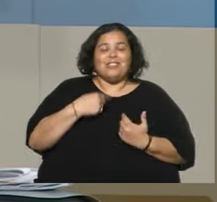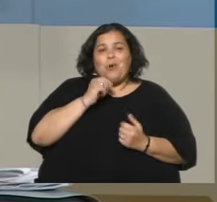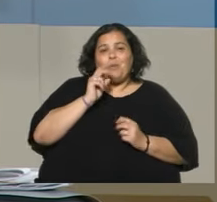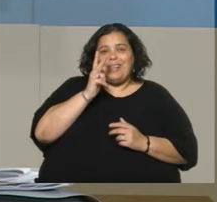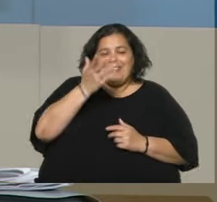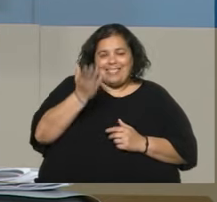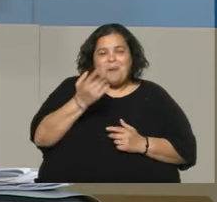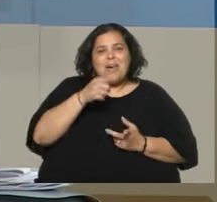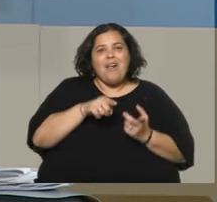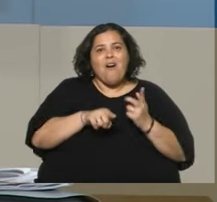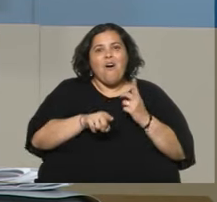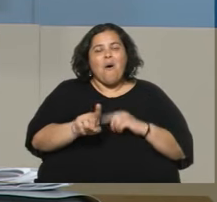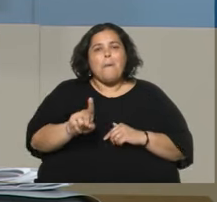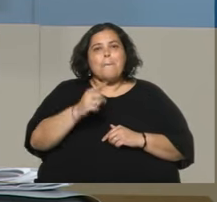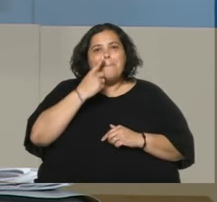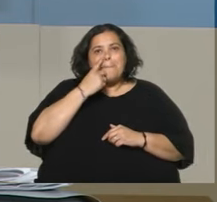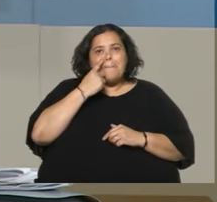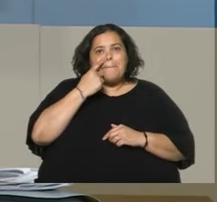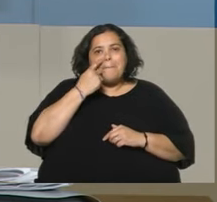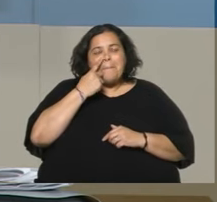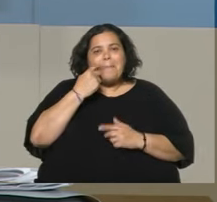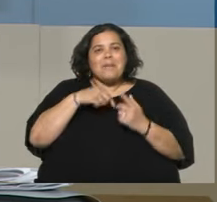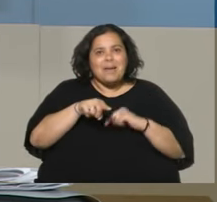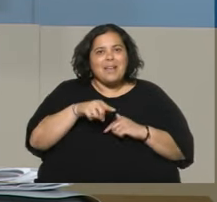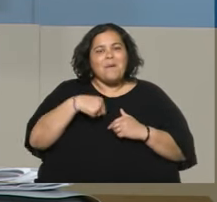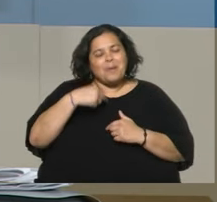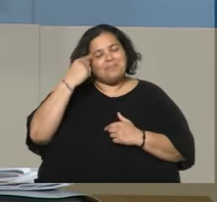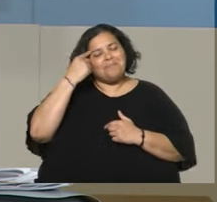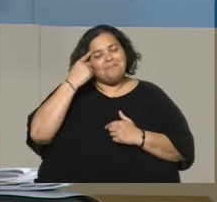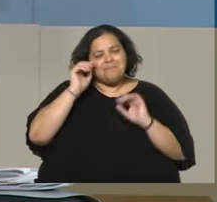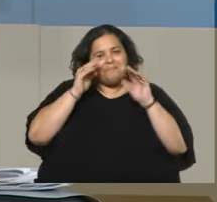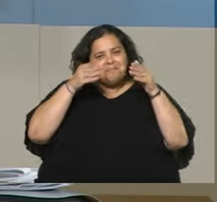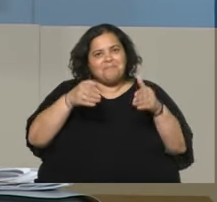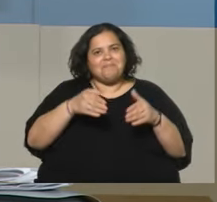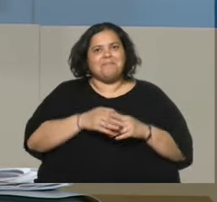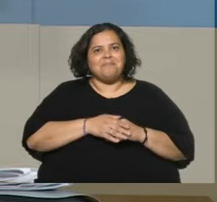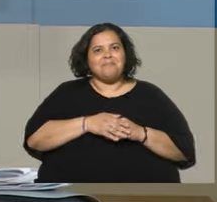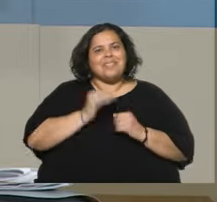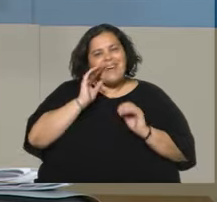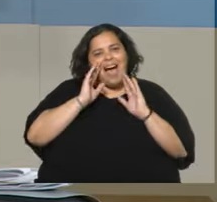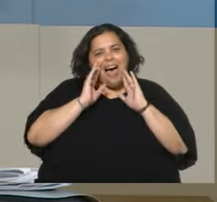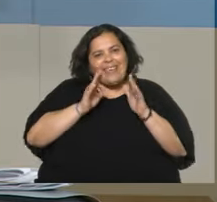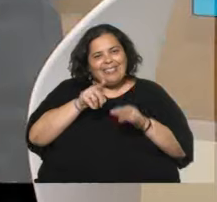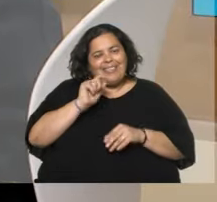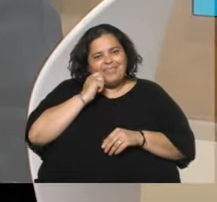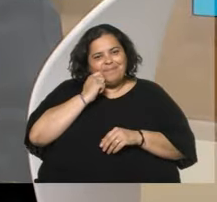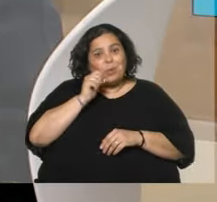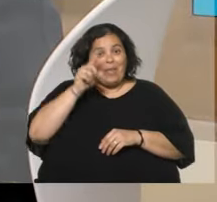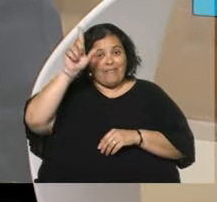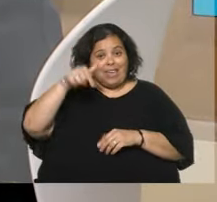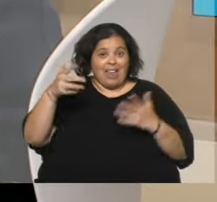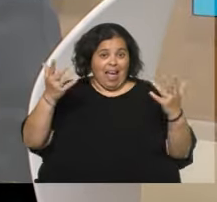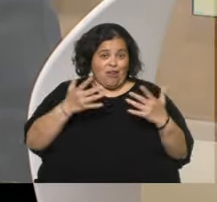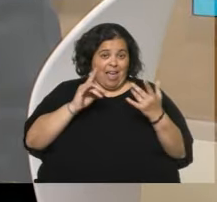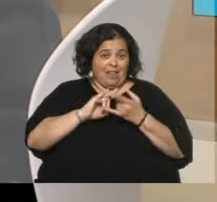técnicamente ese tape, pero bueno, me llevó a concentrar y ahí estaba atenta. Viene del Parlamento,